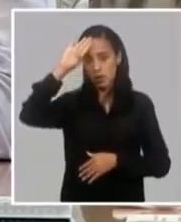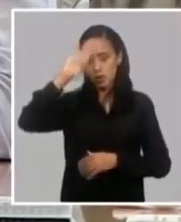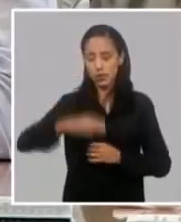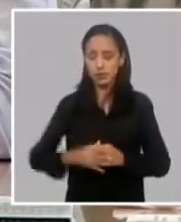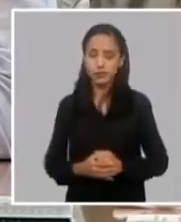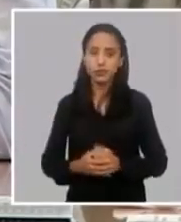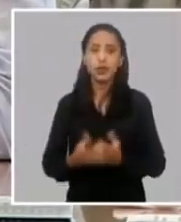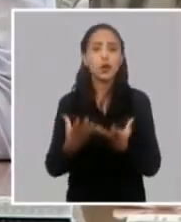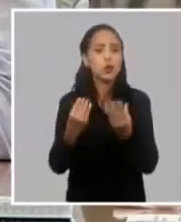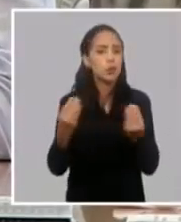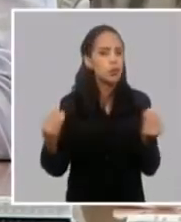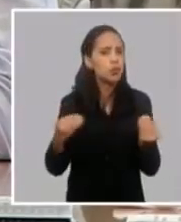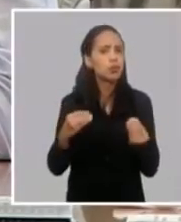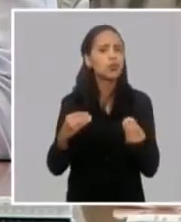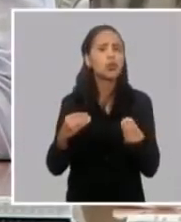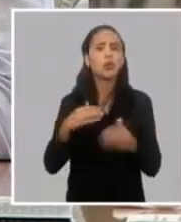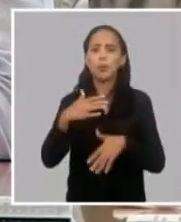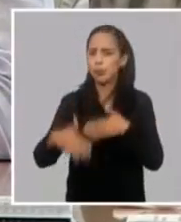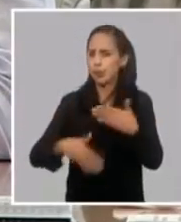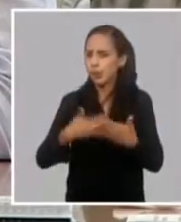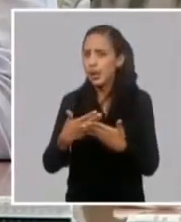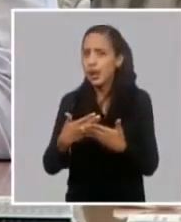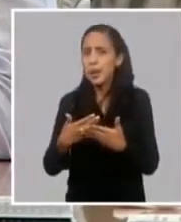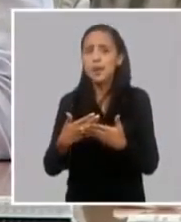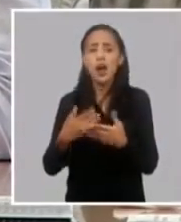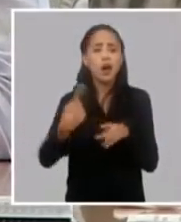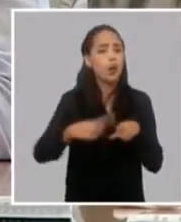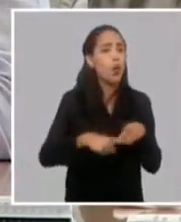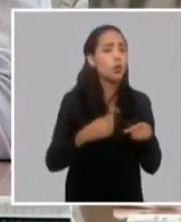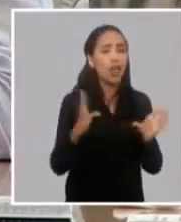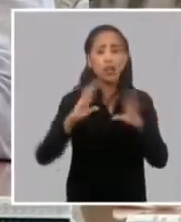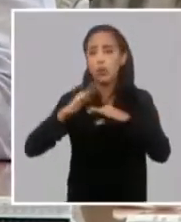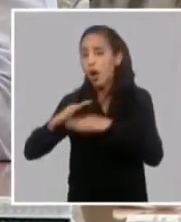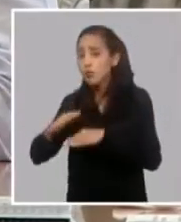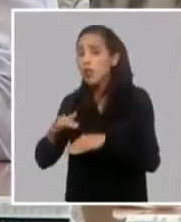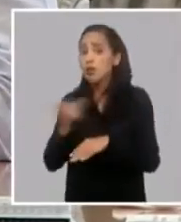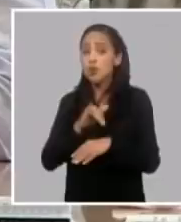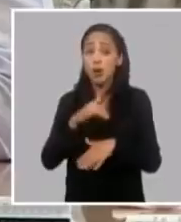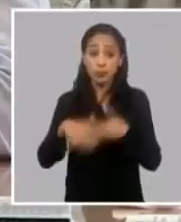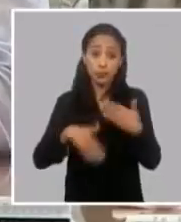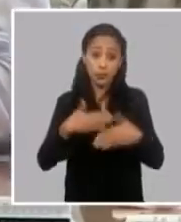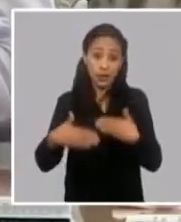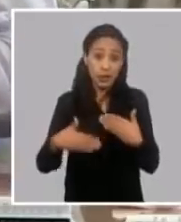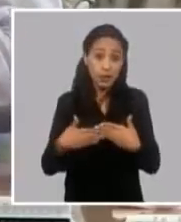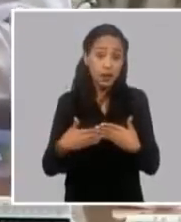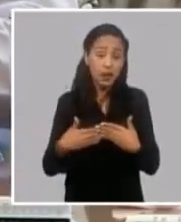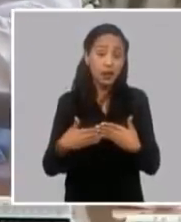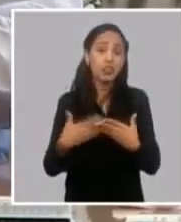todo un grupo de problemas de carencias, insatisfacciones, problemas acumulados que tenemos.